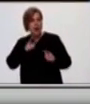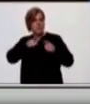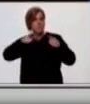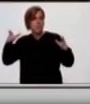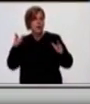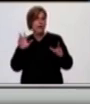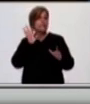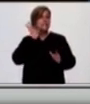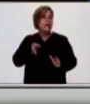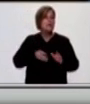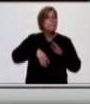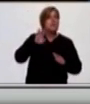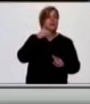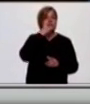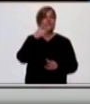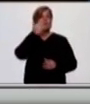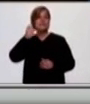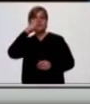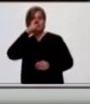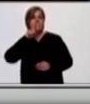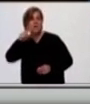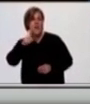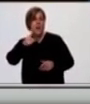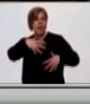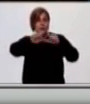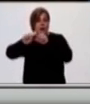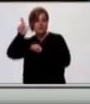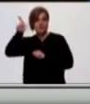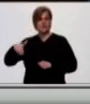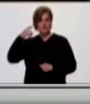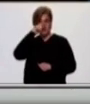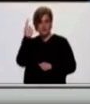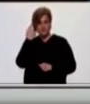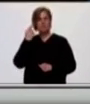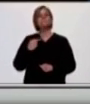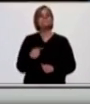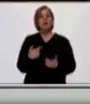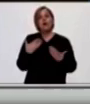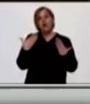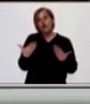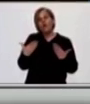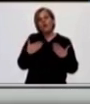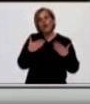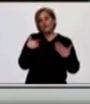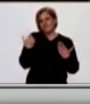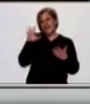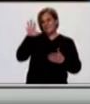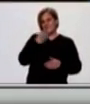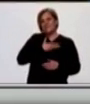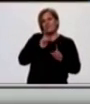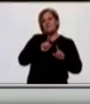Ustedes saben que estamos en más de 167.000 casos a nivel nacional. De manera tal que, lógicamente, nuestra curva va